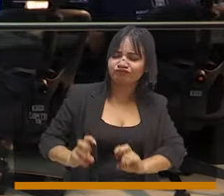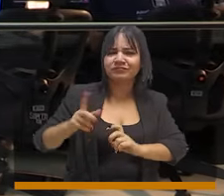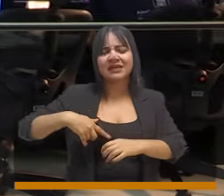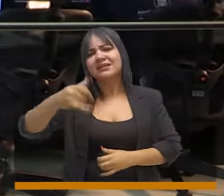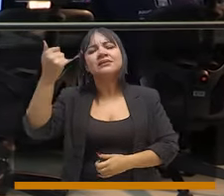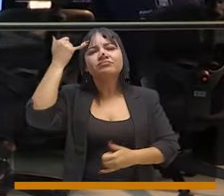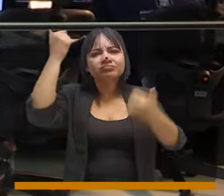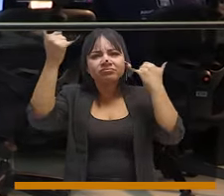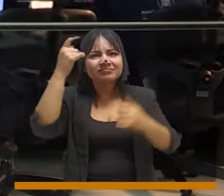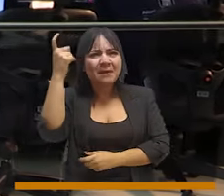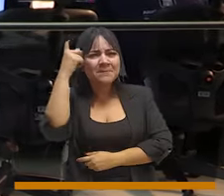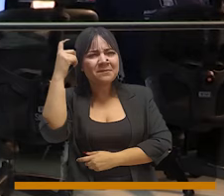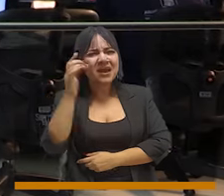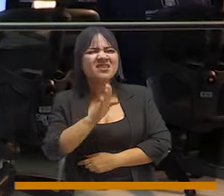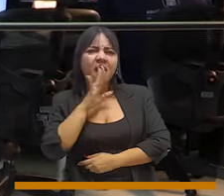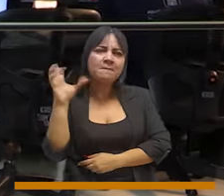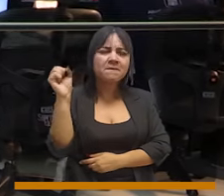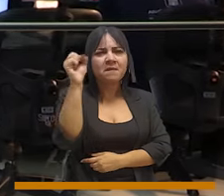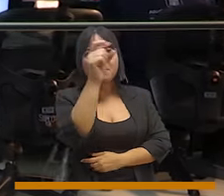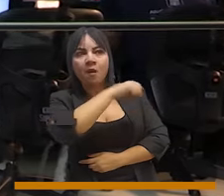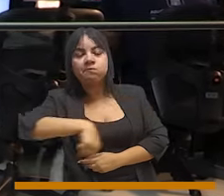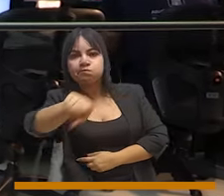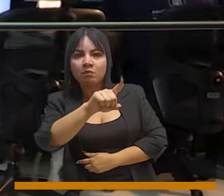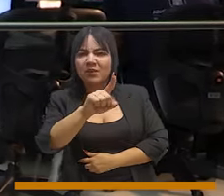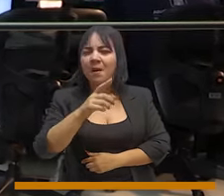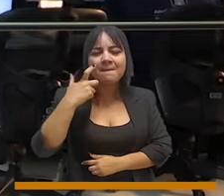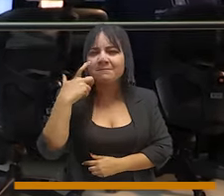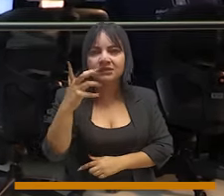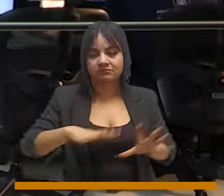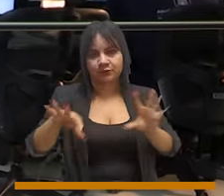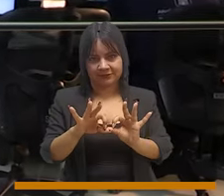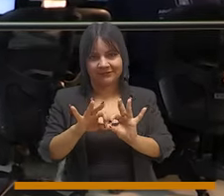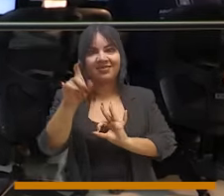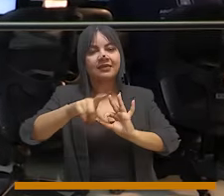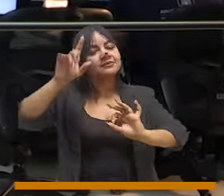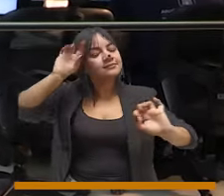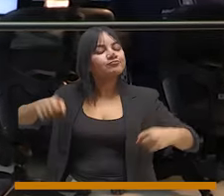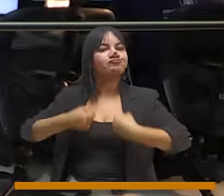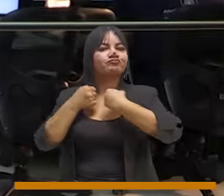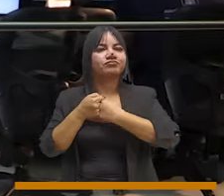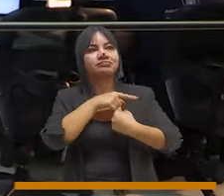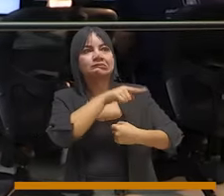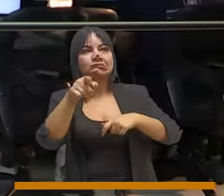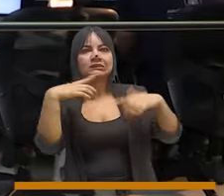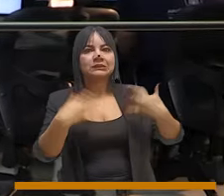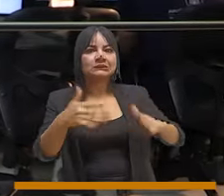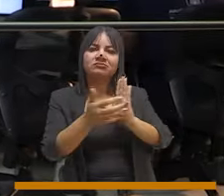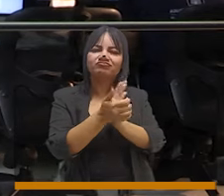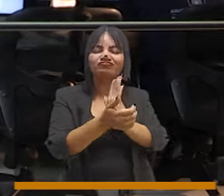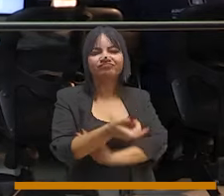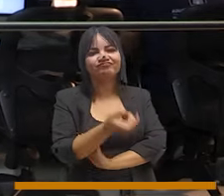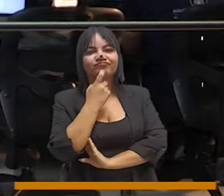la investigación, la inteligencia para saber quiénes son estos personajes. Pero más importante, requieren de la articulación y de sumar unas